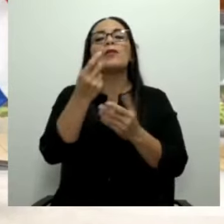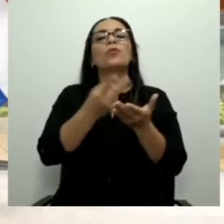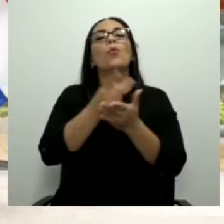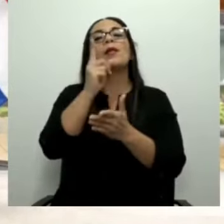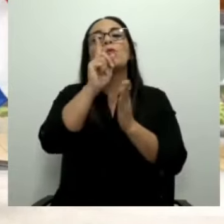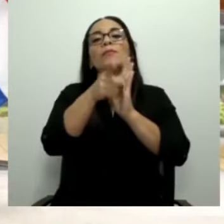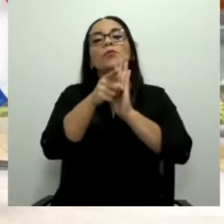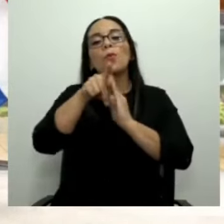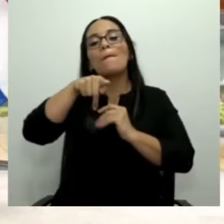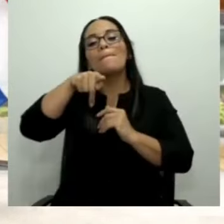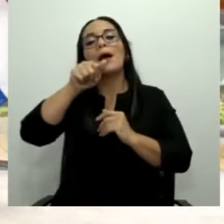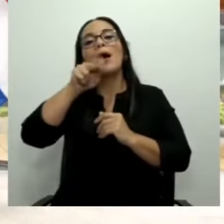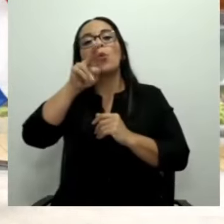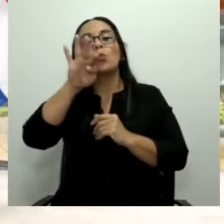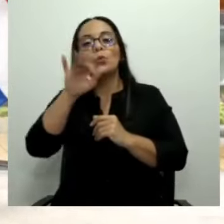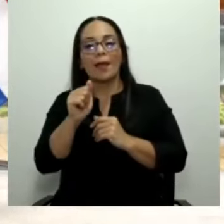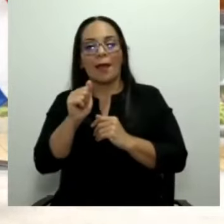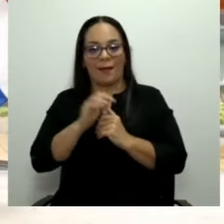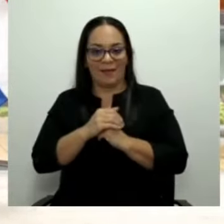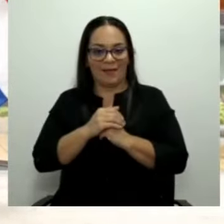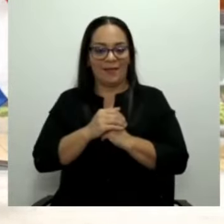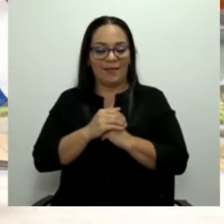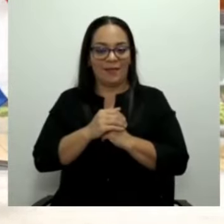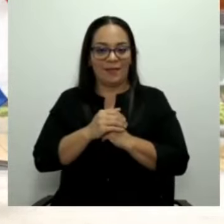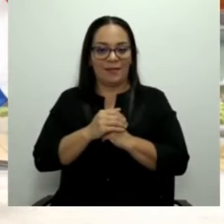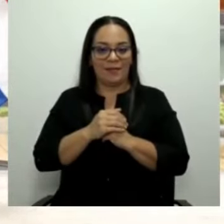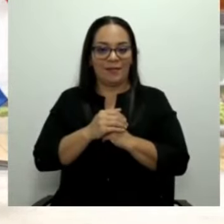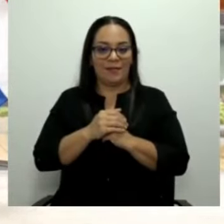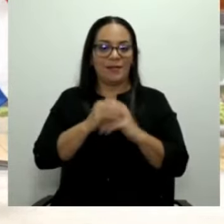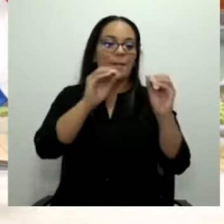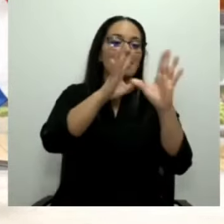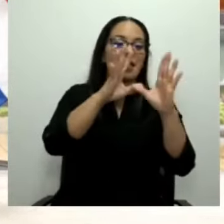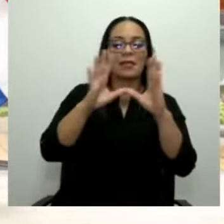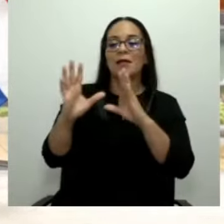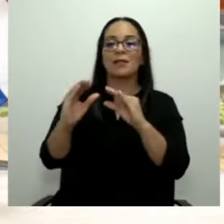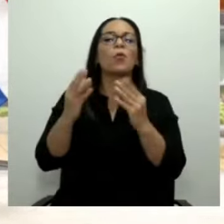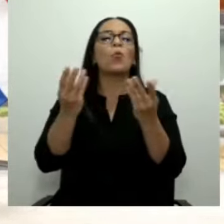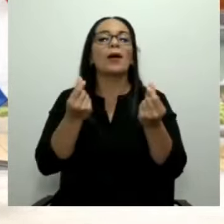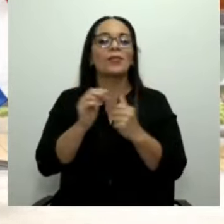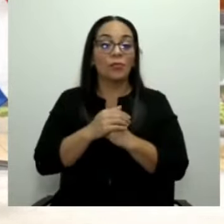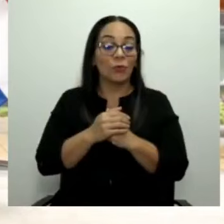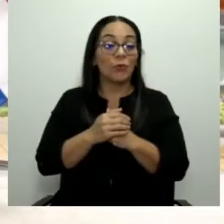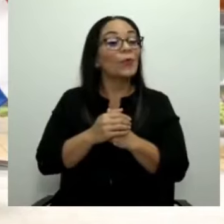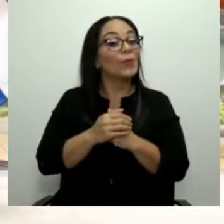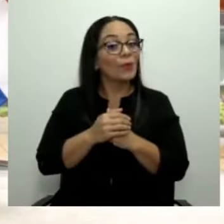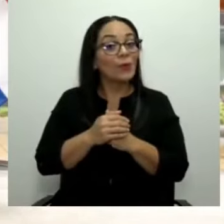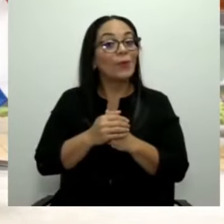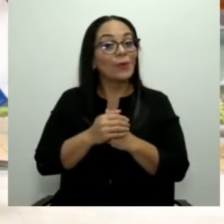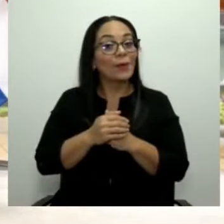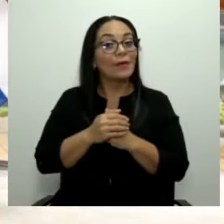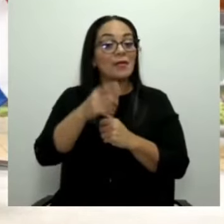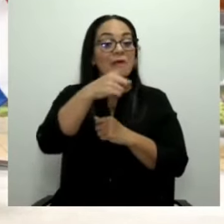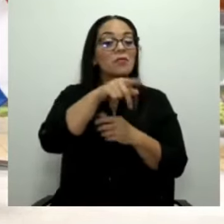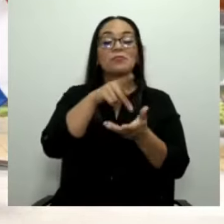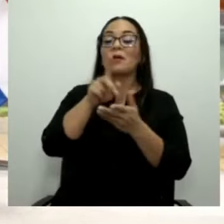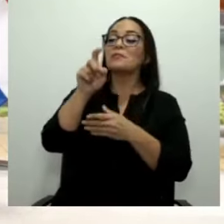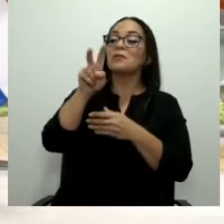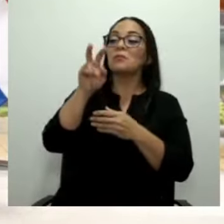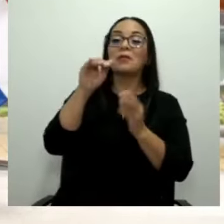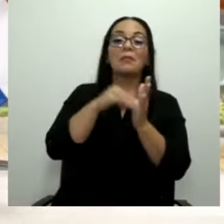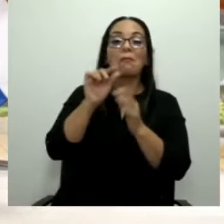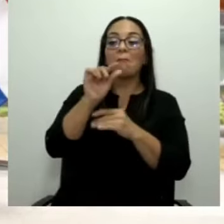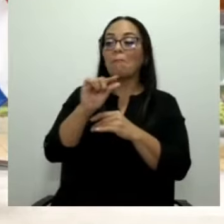a la hora pico en Canal 7? Y ellos pagan a usted 120 mil colones.